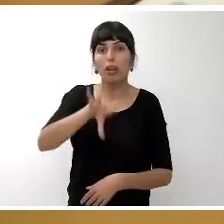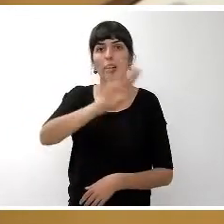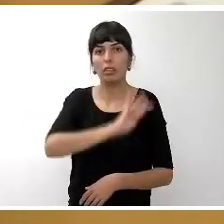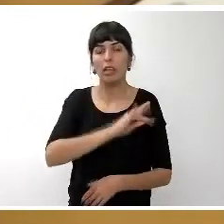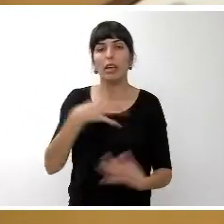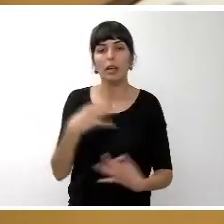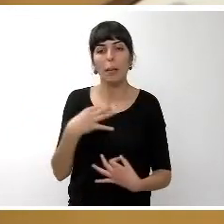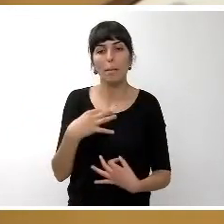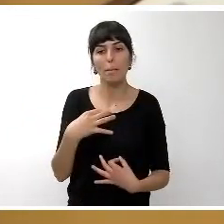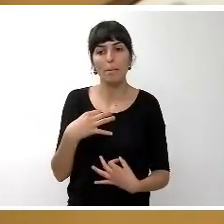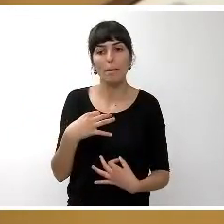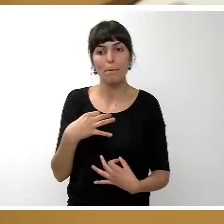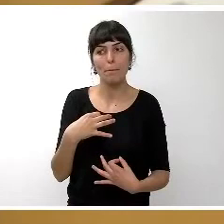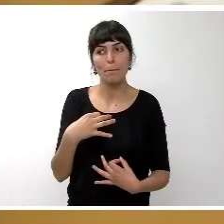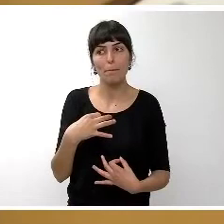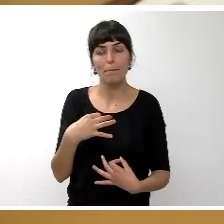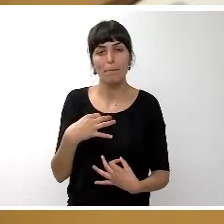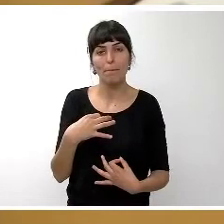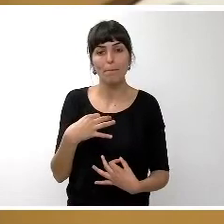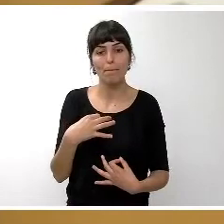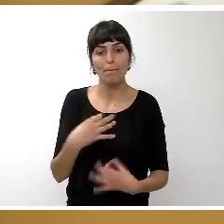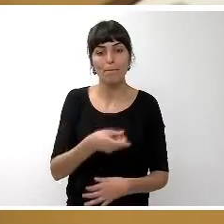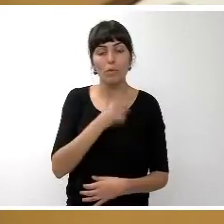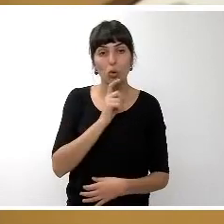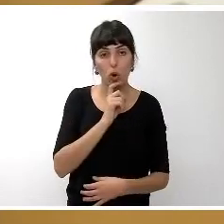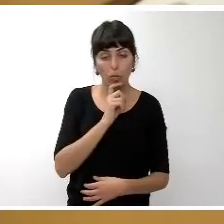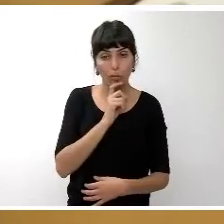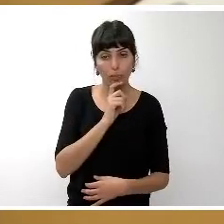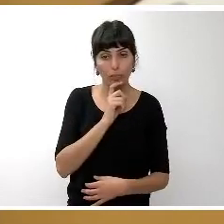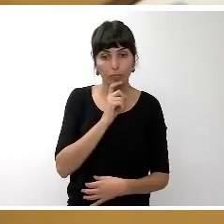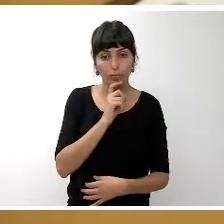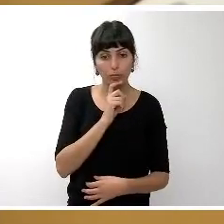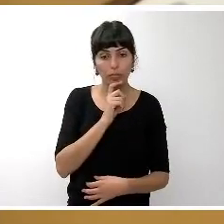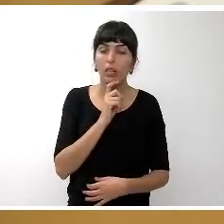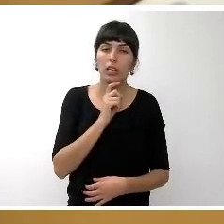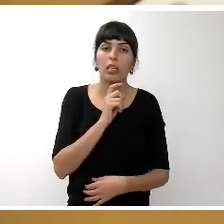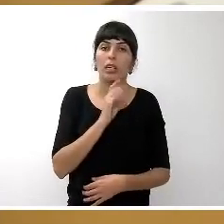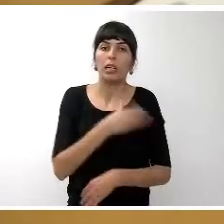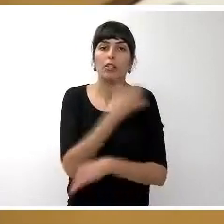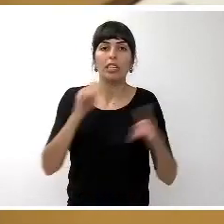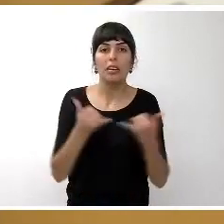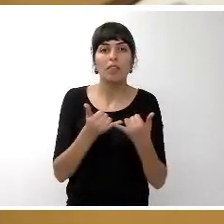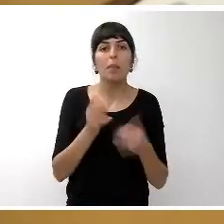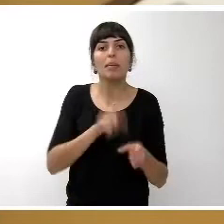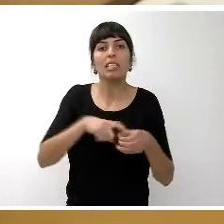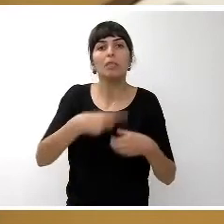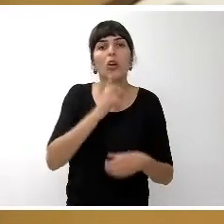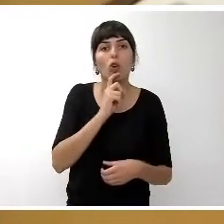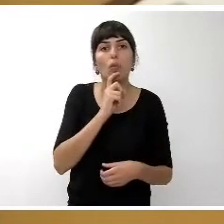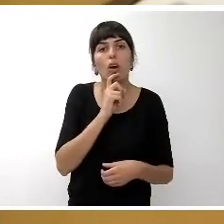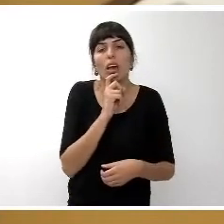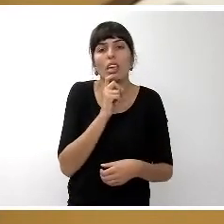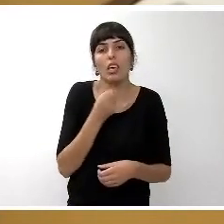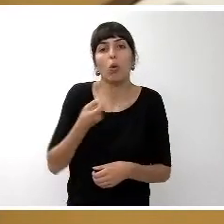cómo y cuánto participará el cabildo de Tenerife en el desarrollo de la economía